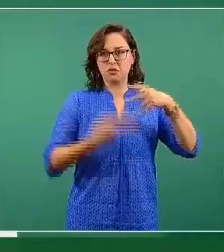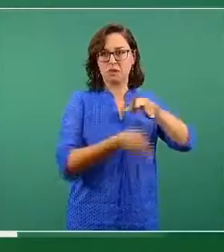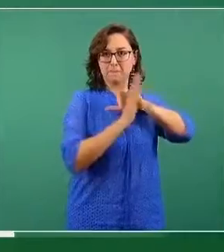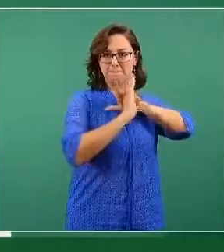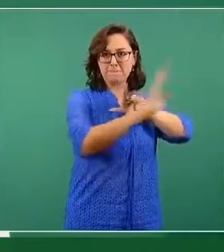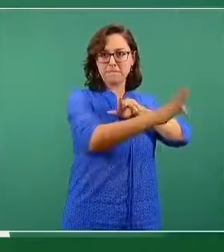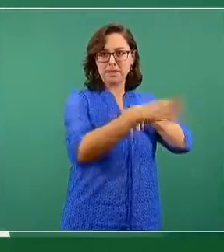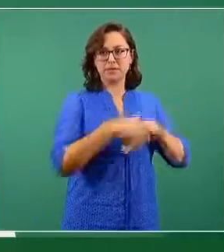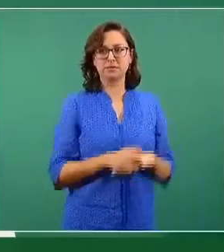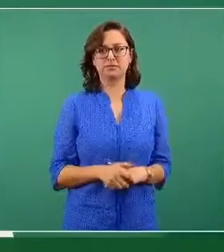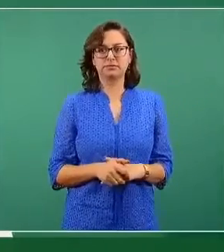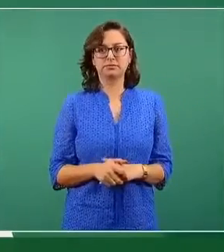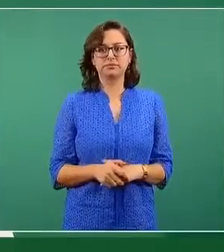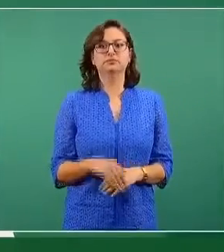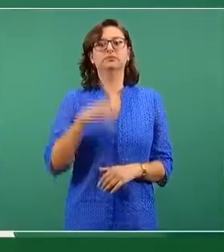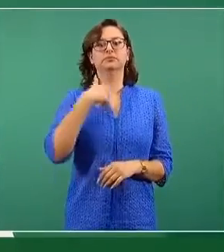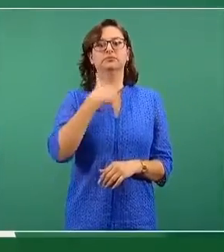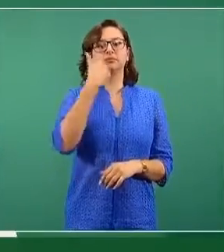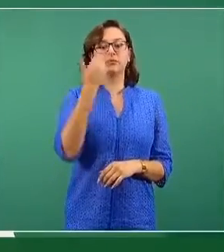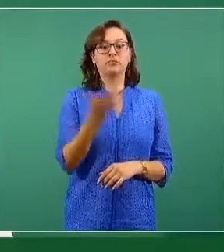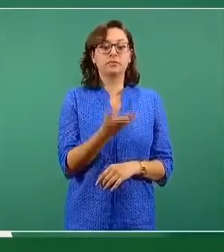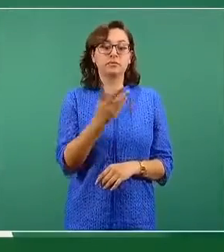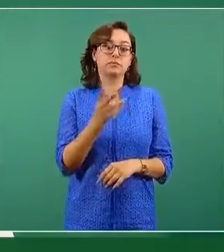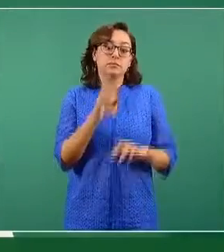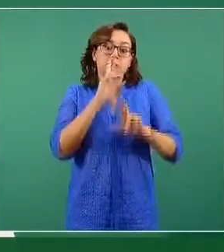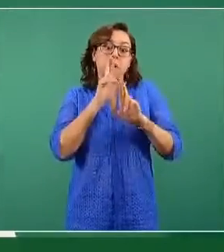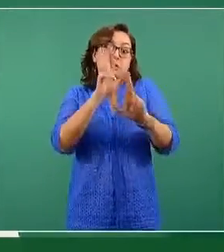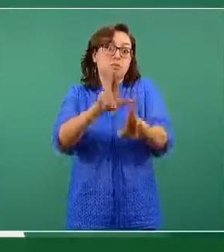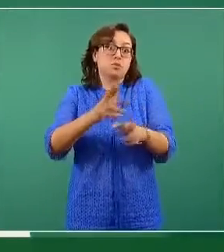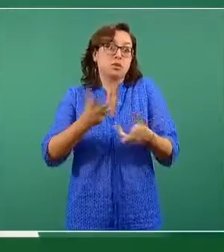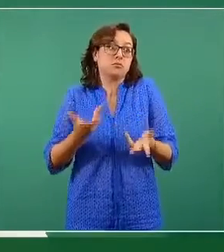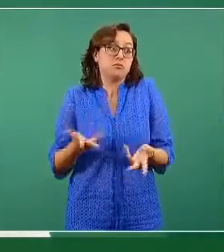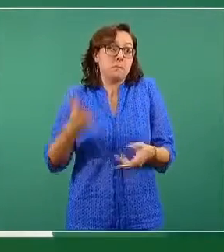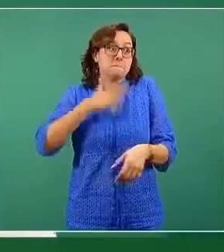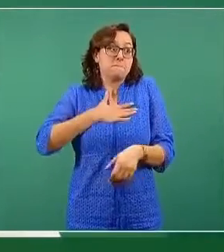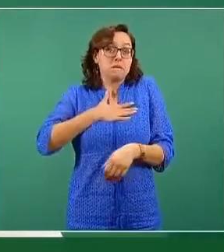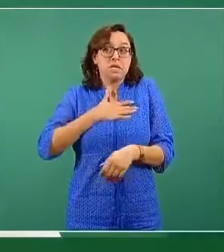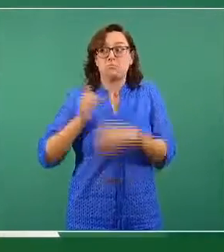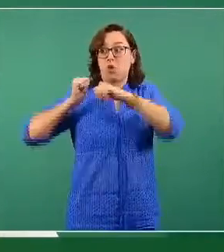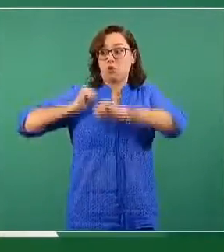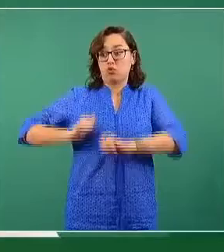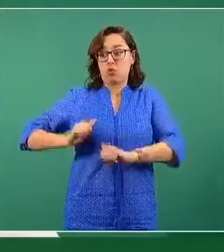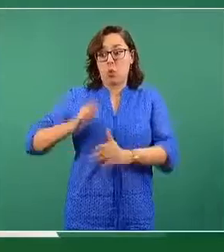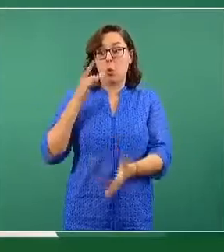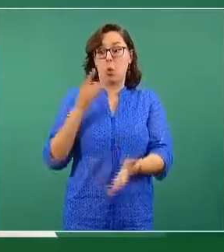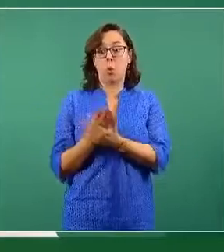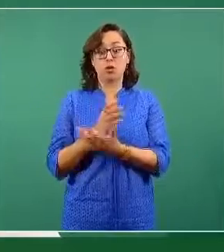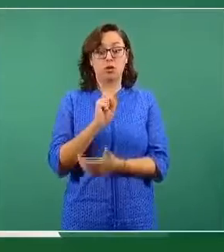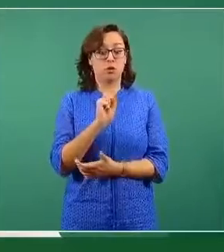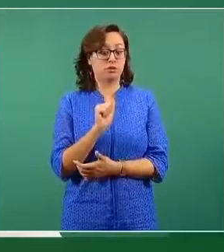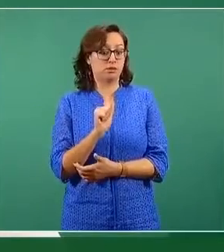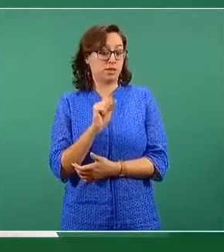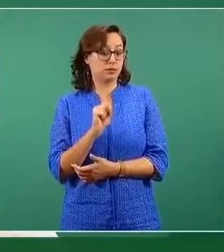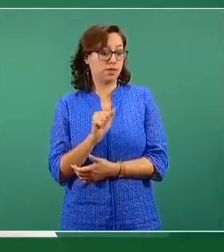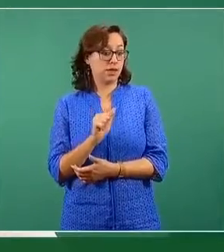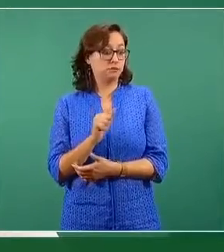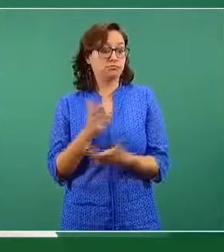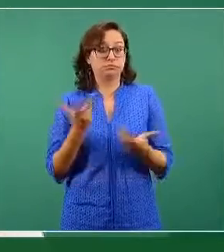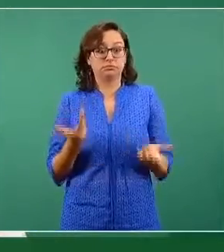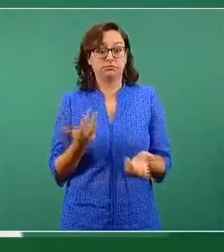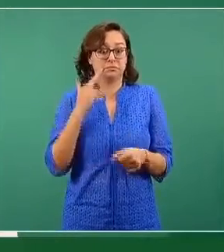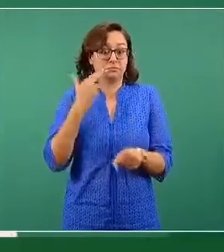Me limito a responder lo que corresponde a la Secretaría de Salud y desde luego esperaríamos la oportunidad en que el canciller o alguien de su equipo